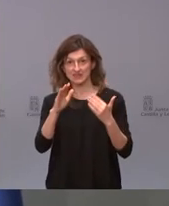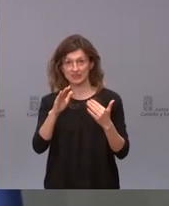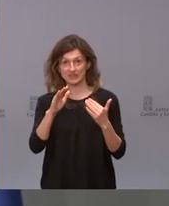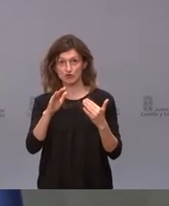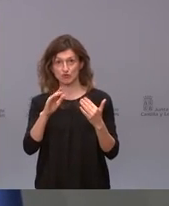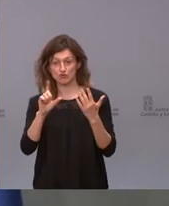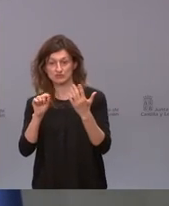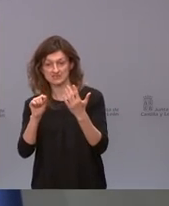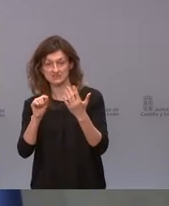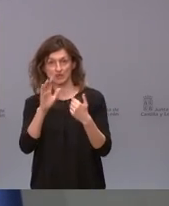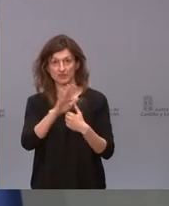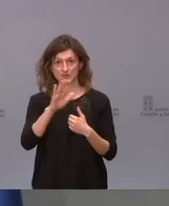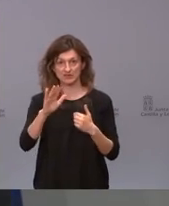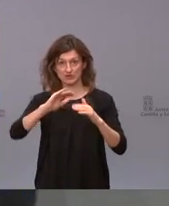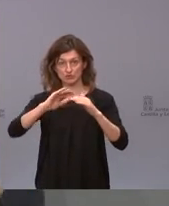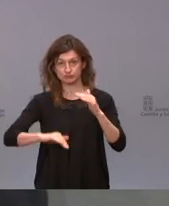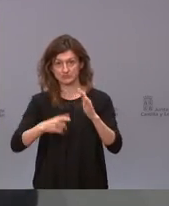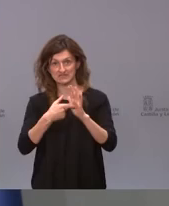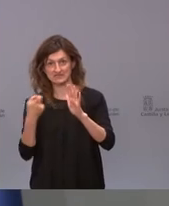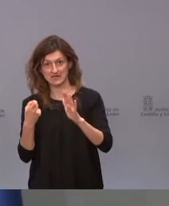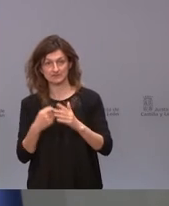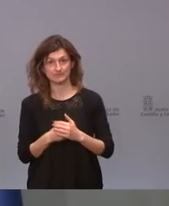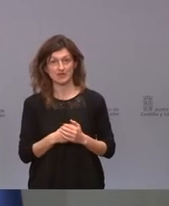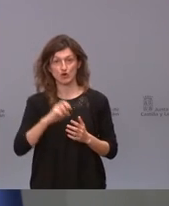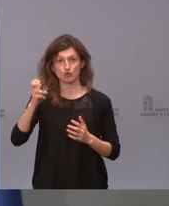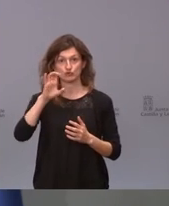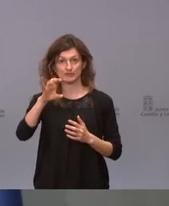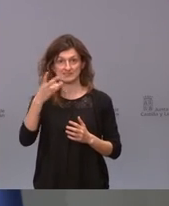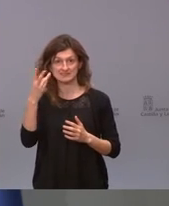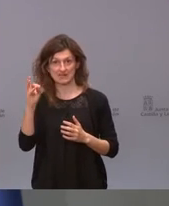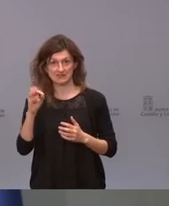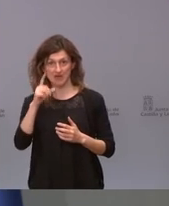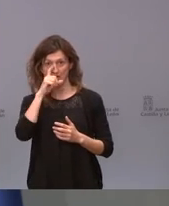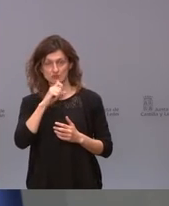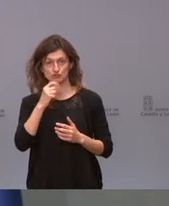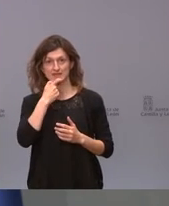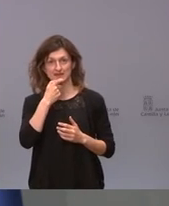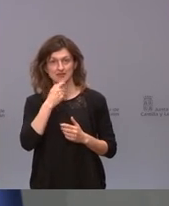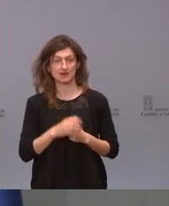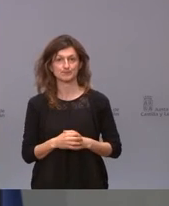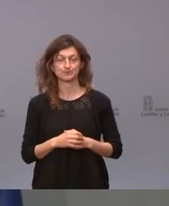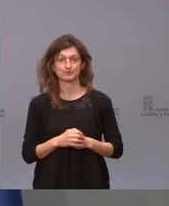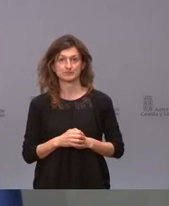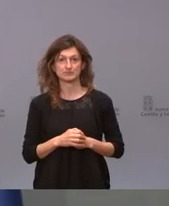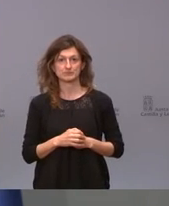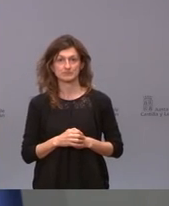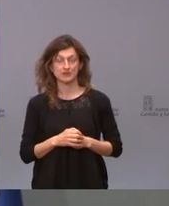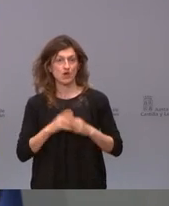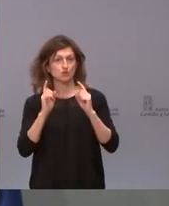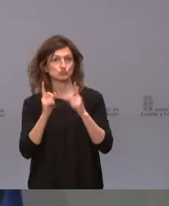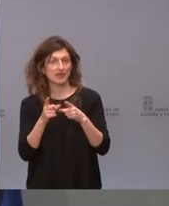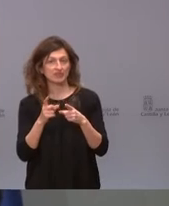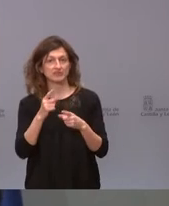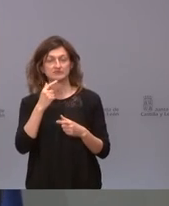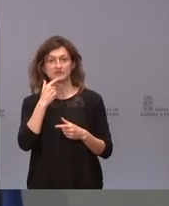55 porque hay países con todas las edades 30 años como ha ocurrido en Inglaterra usted va a